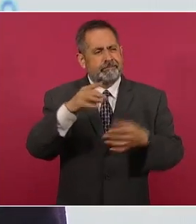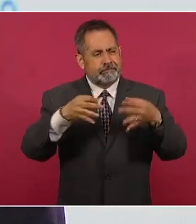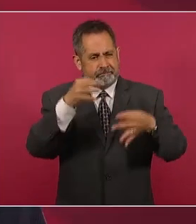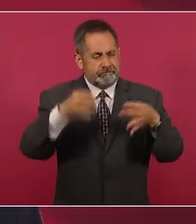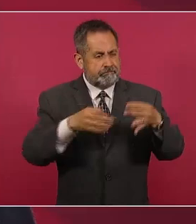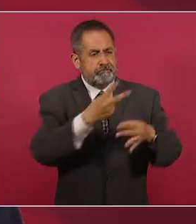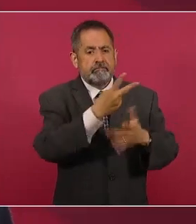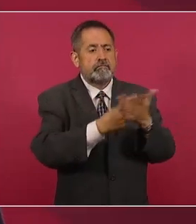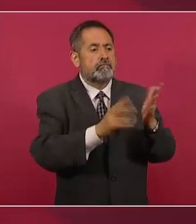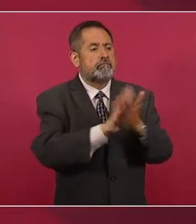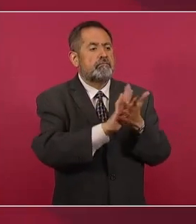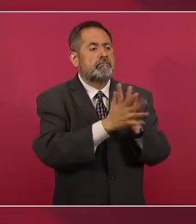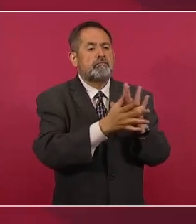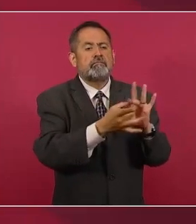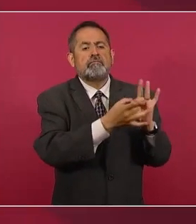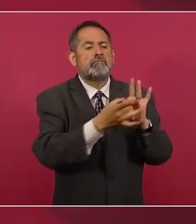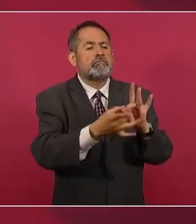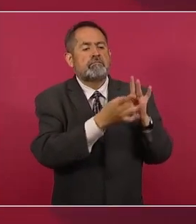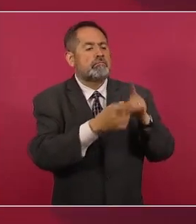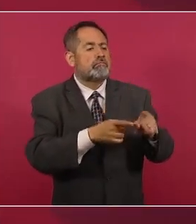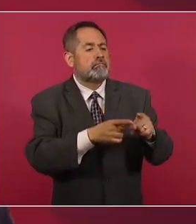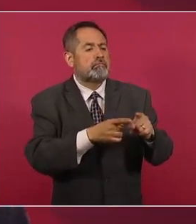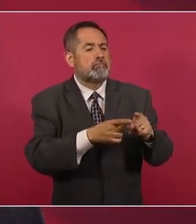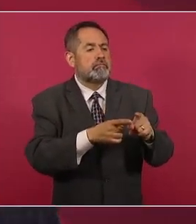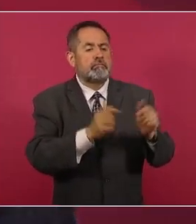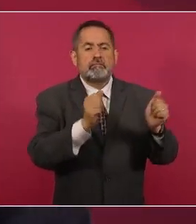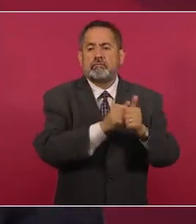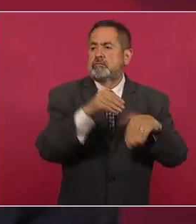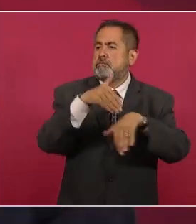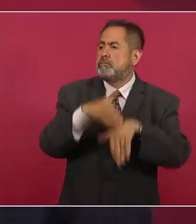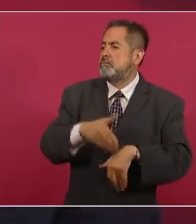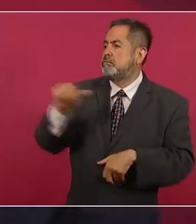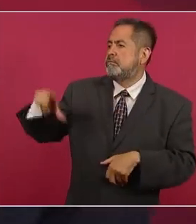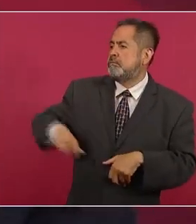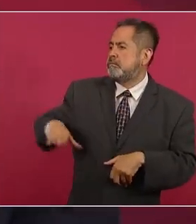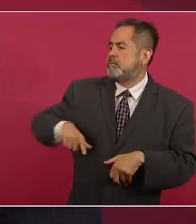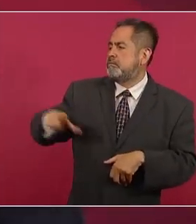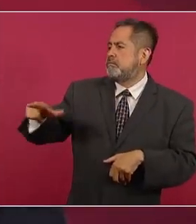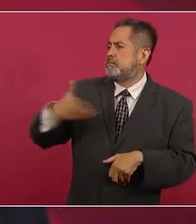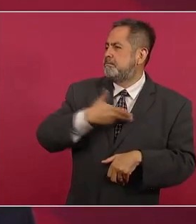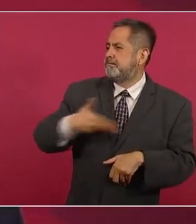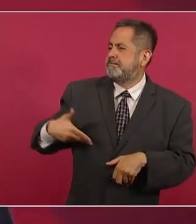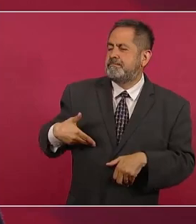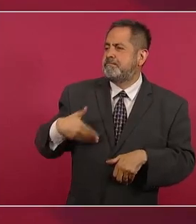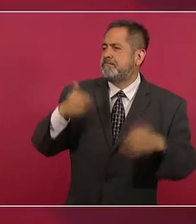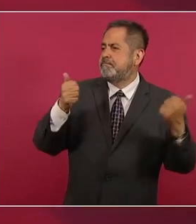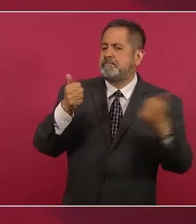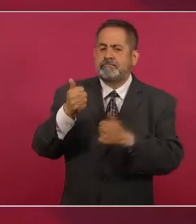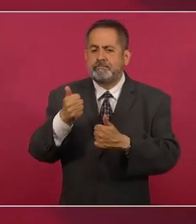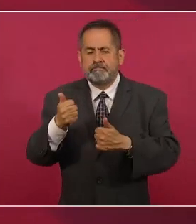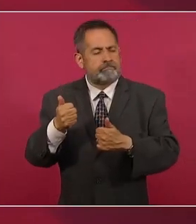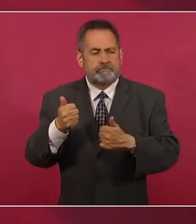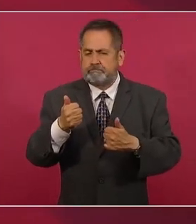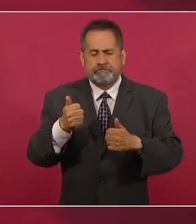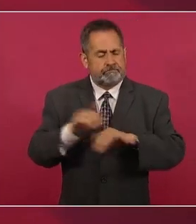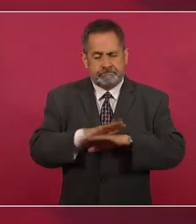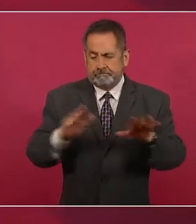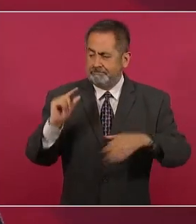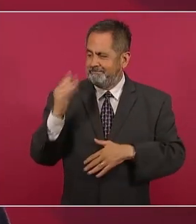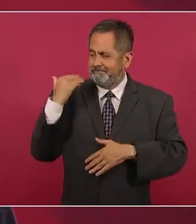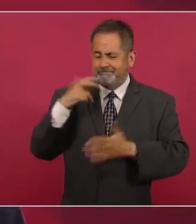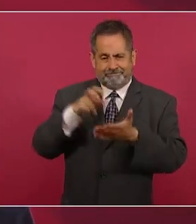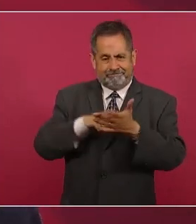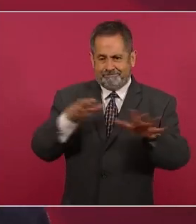de una forma u otra al gobierno en turno, lo cual recientemente se modificó al